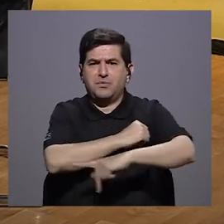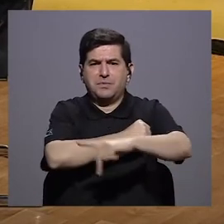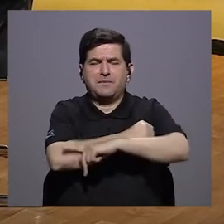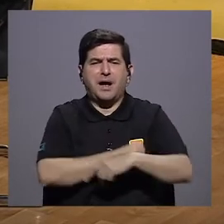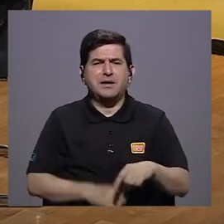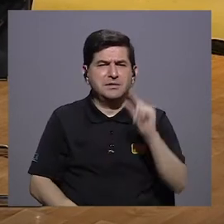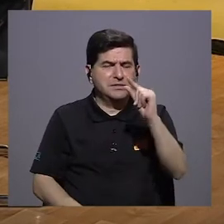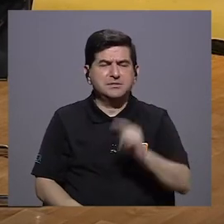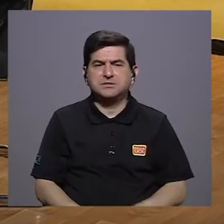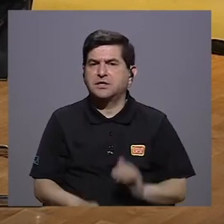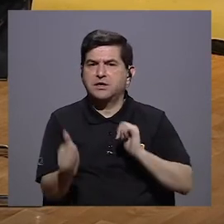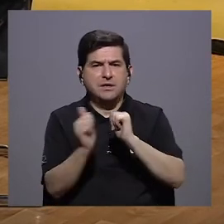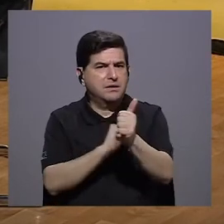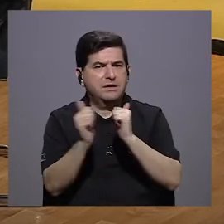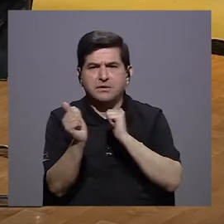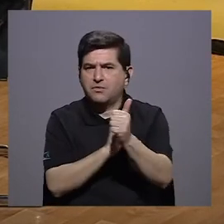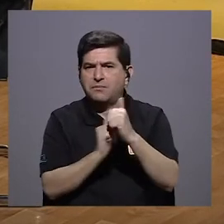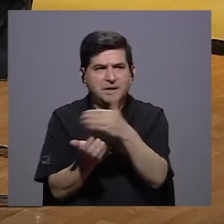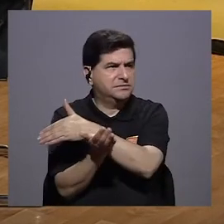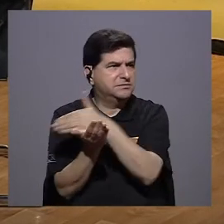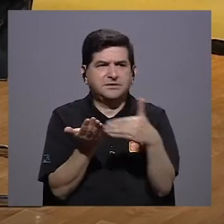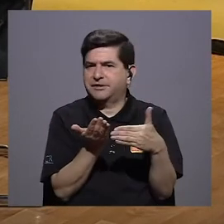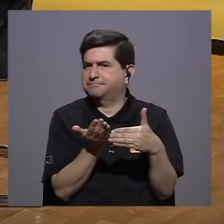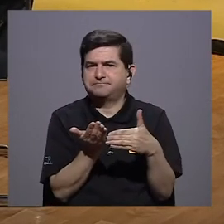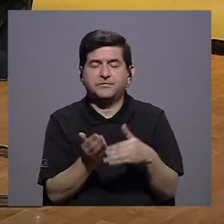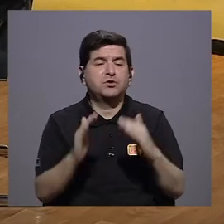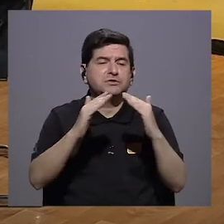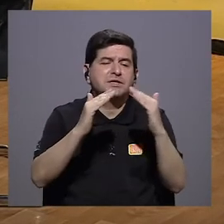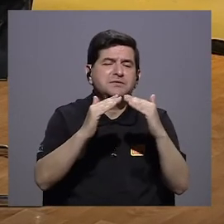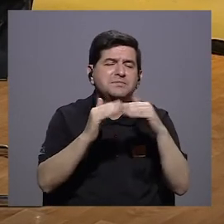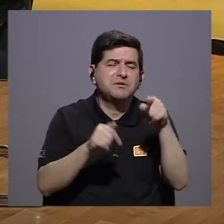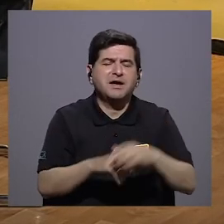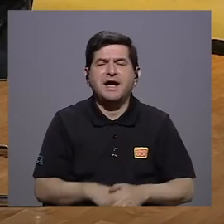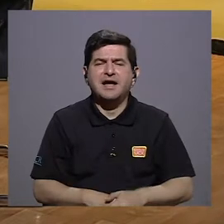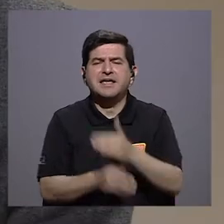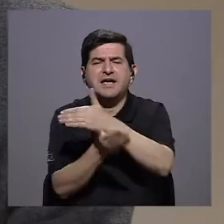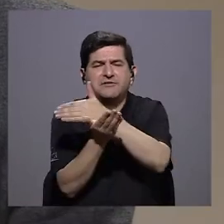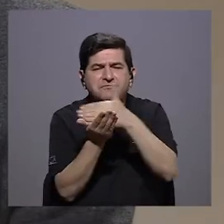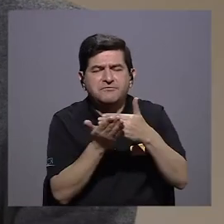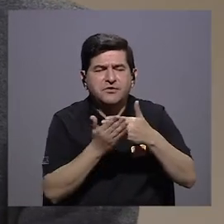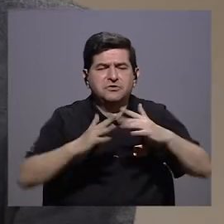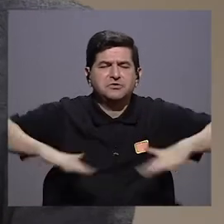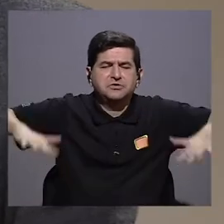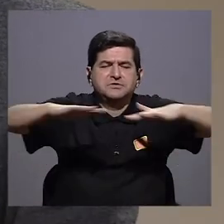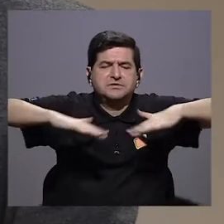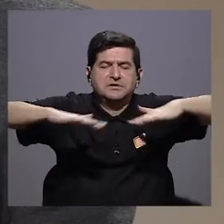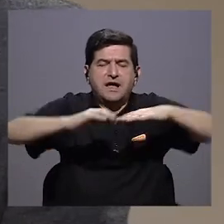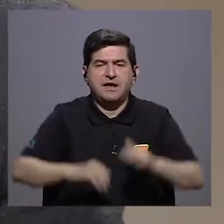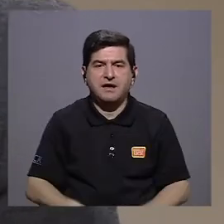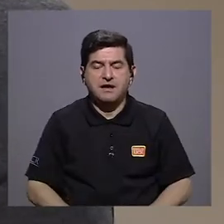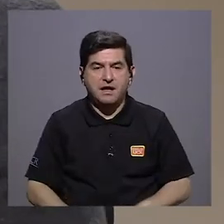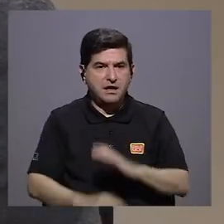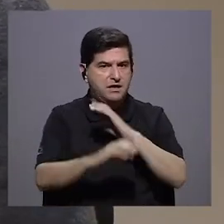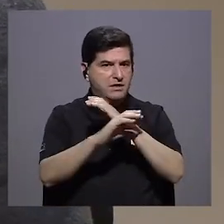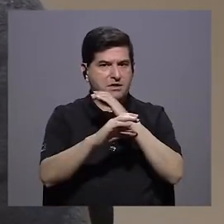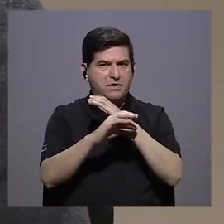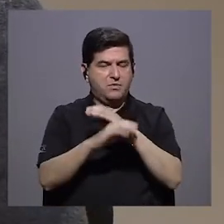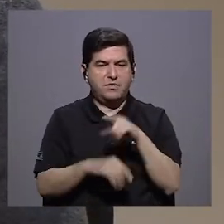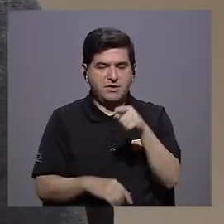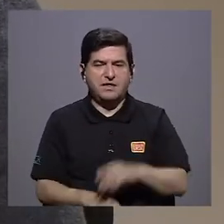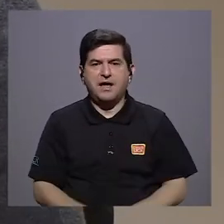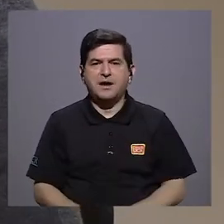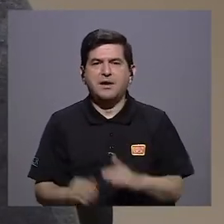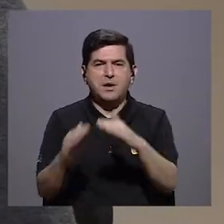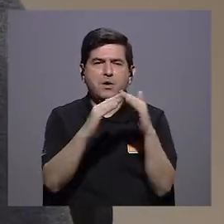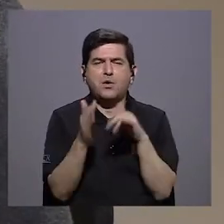cruzar la frontera como ir de Cartago a San José. Entonces, viven en esas líneas interfronterizas. Y cuando no se cuida de su población más